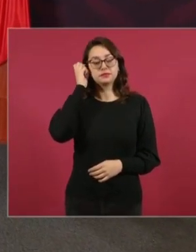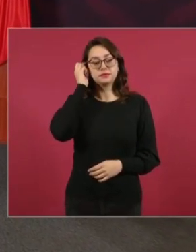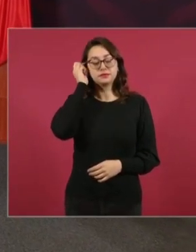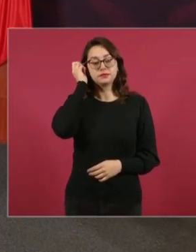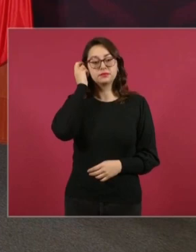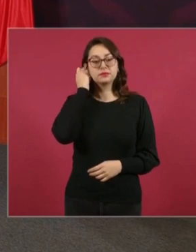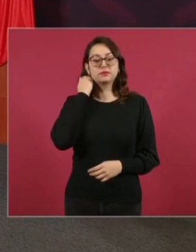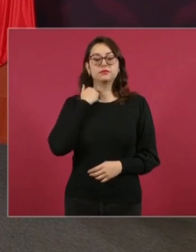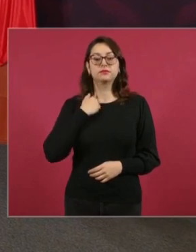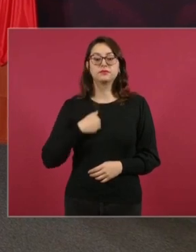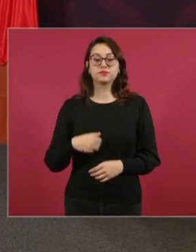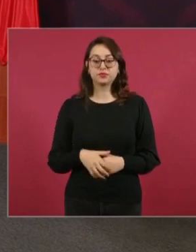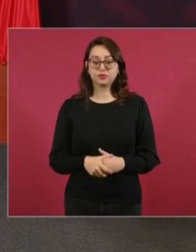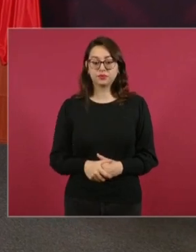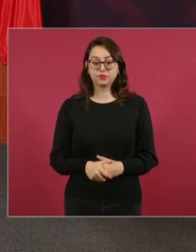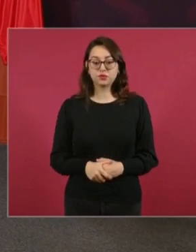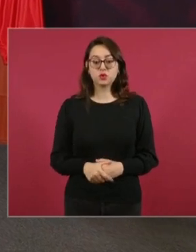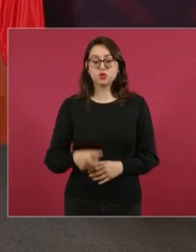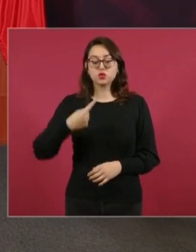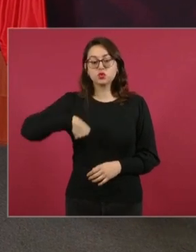aeropuerto en Guaymas.